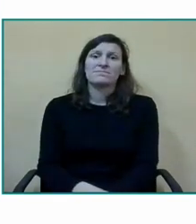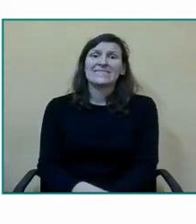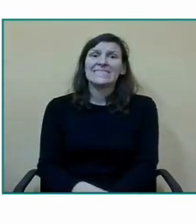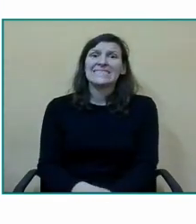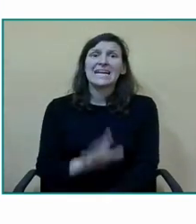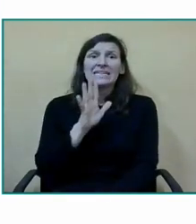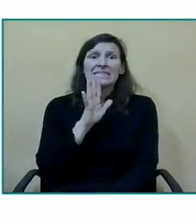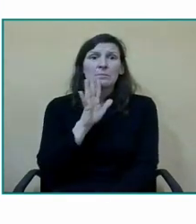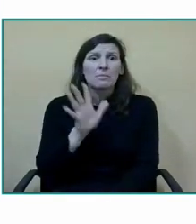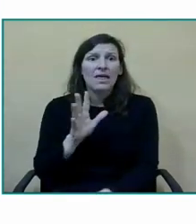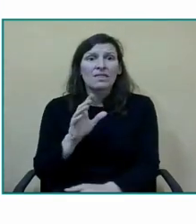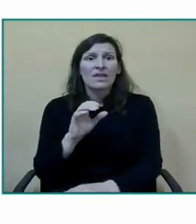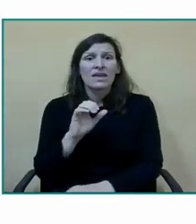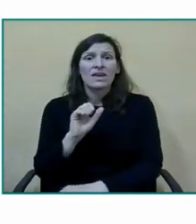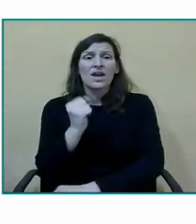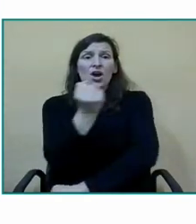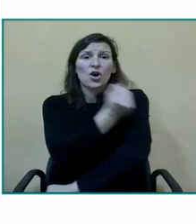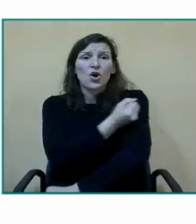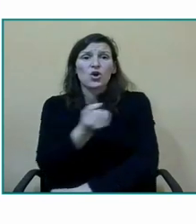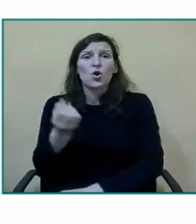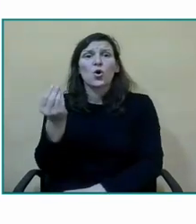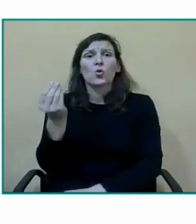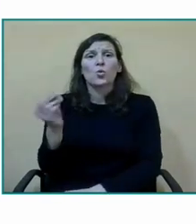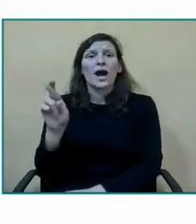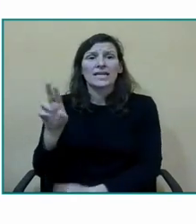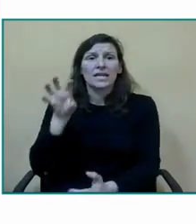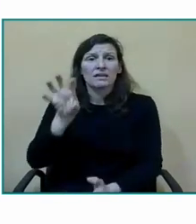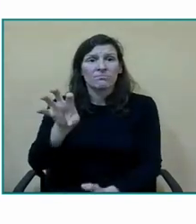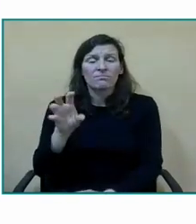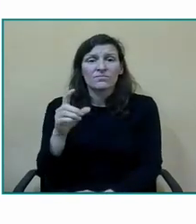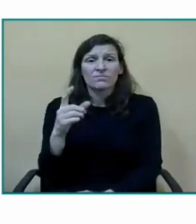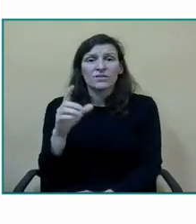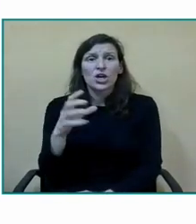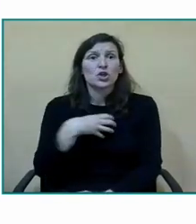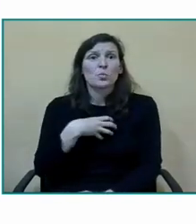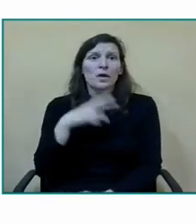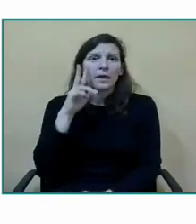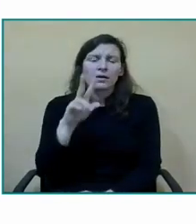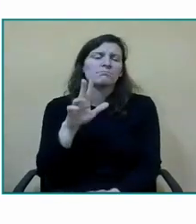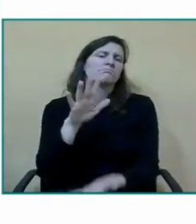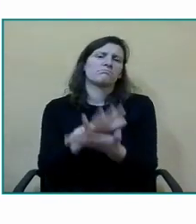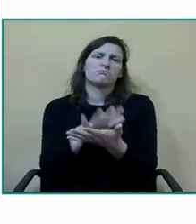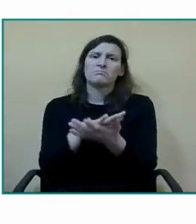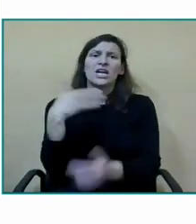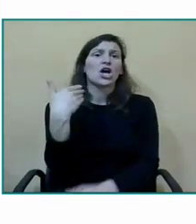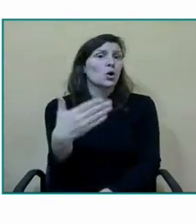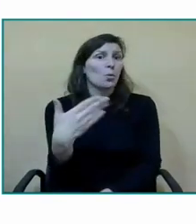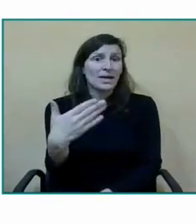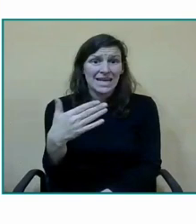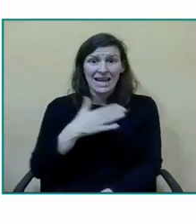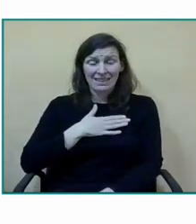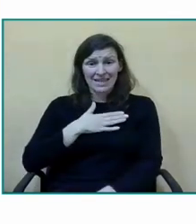el código web para que os podáis descargar y ver los vídeos en nuestra página web en el mercado de proyectos